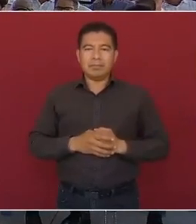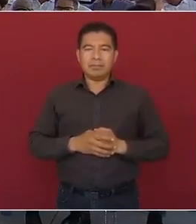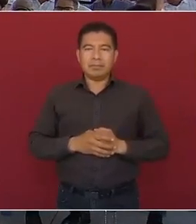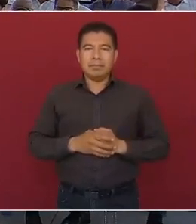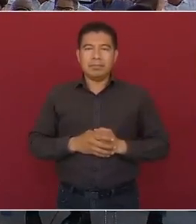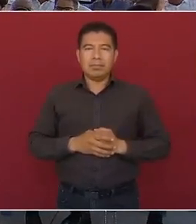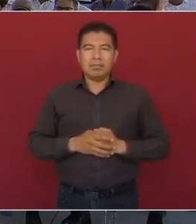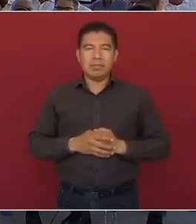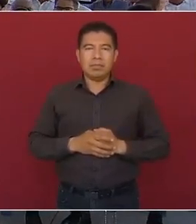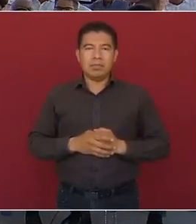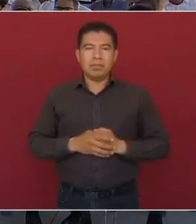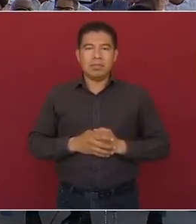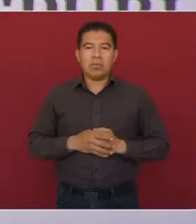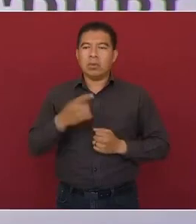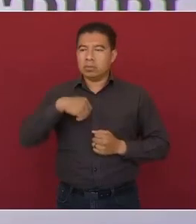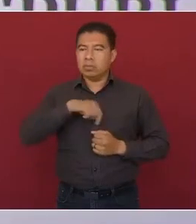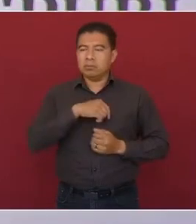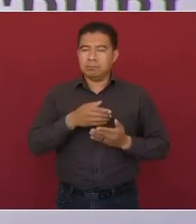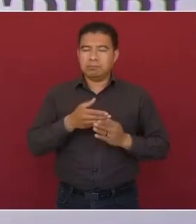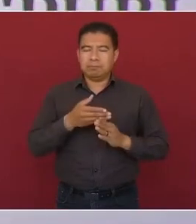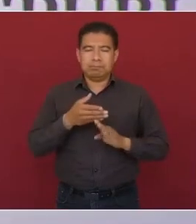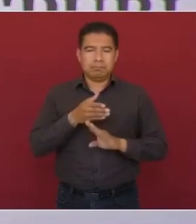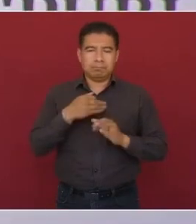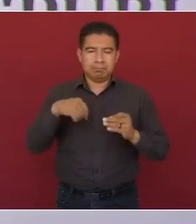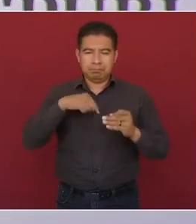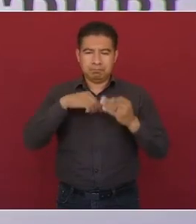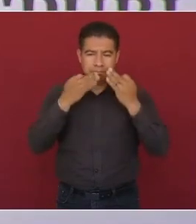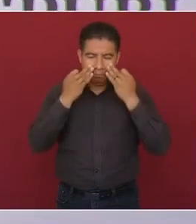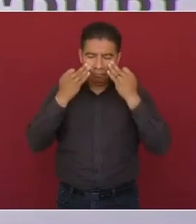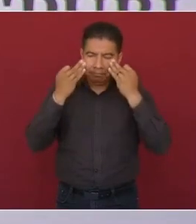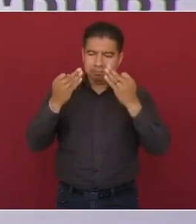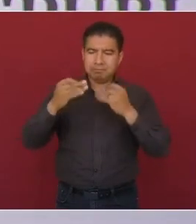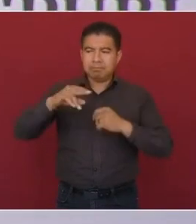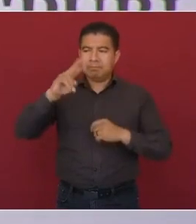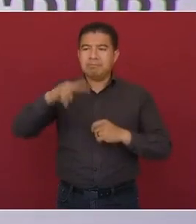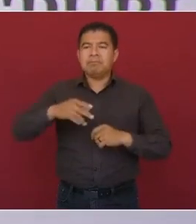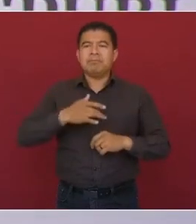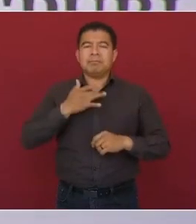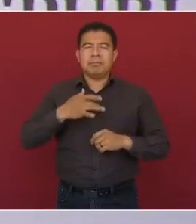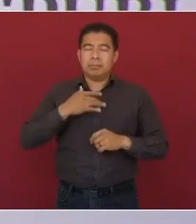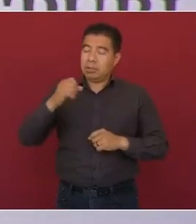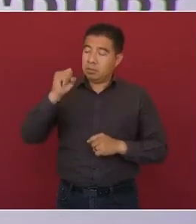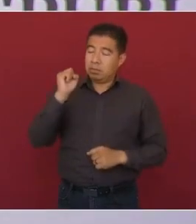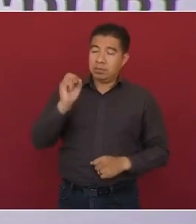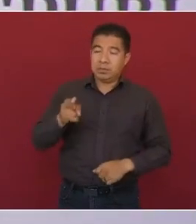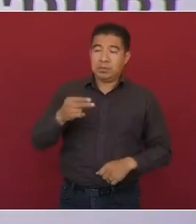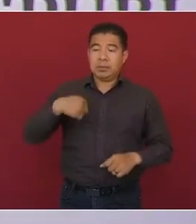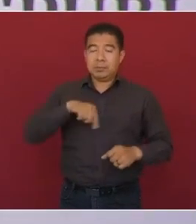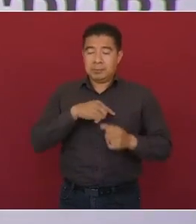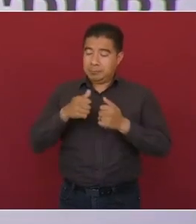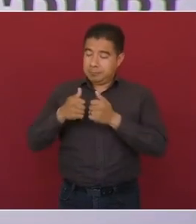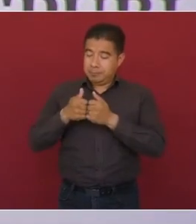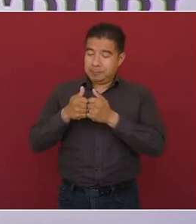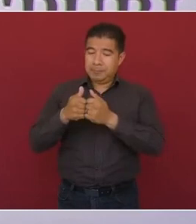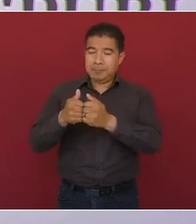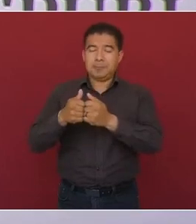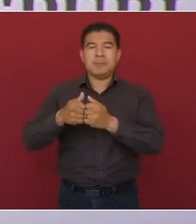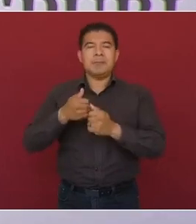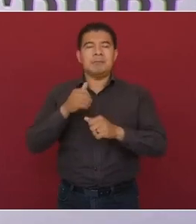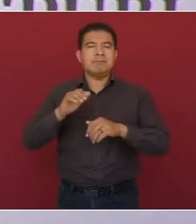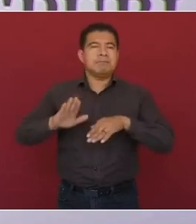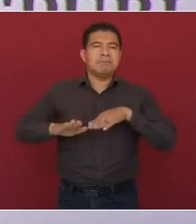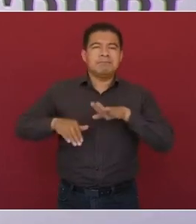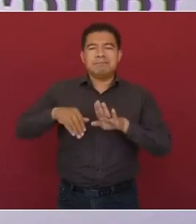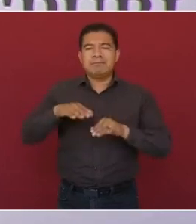Para quienes fuimos testigos y hemos tenido la fortuna y el honor de caminar junto a él entre